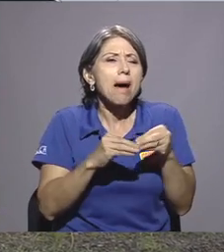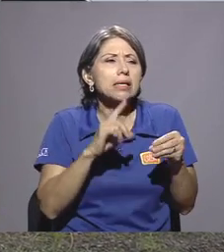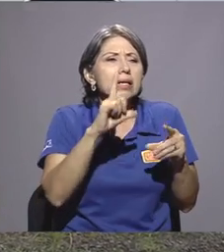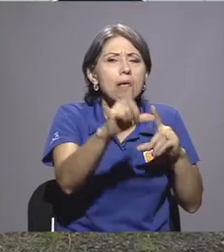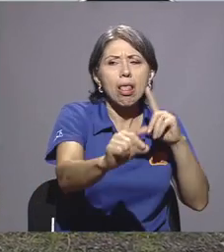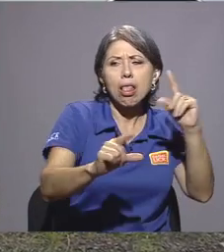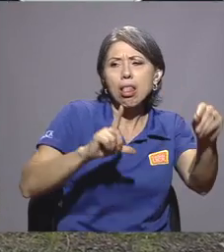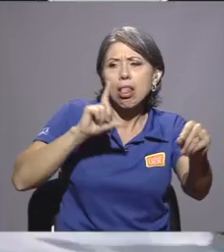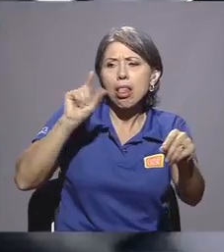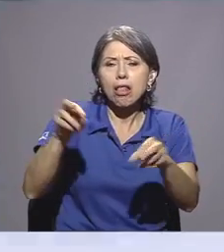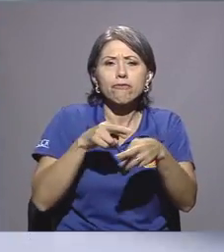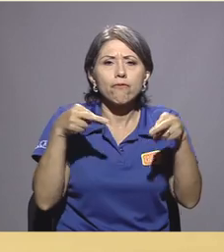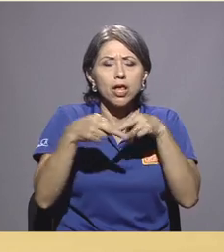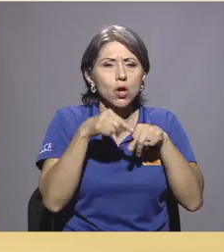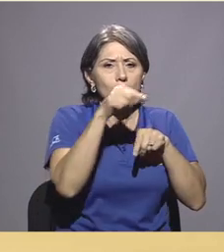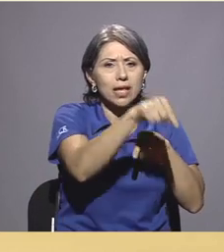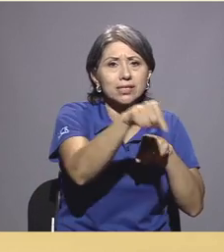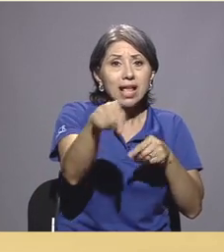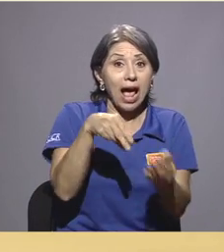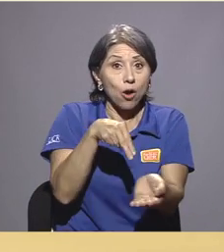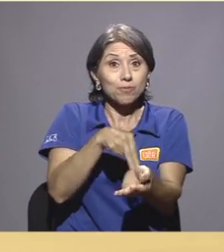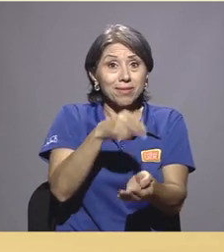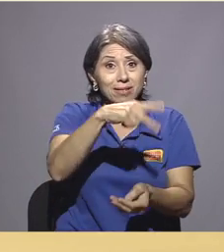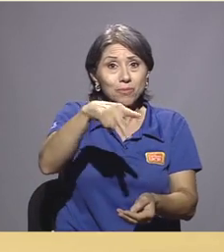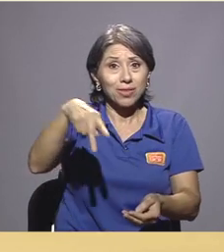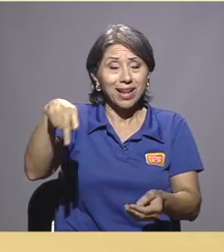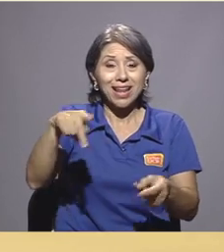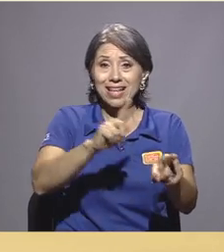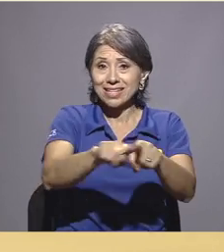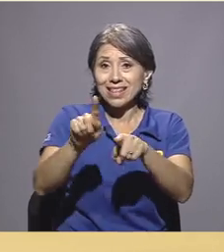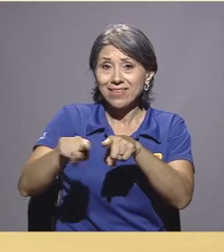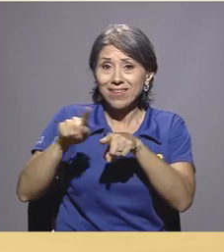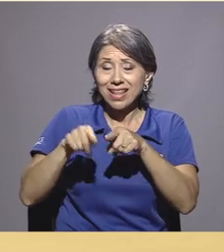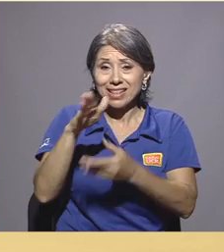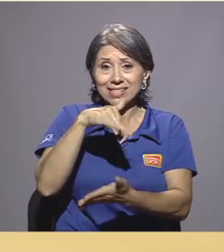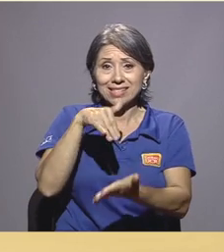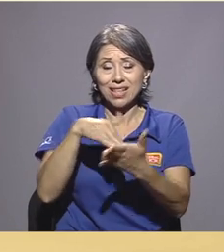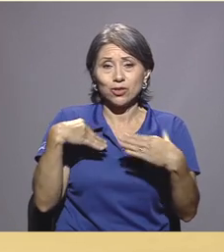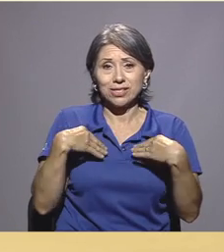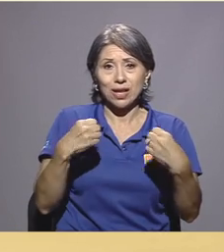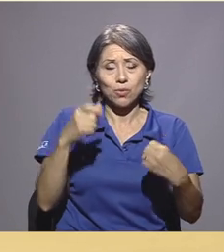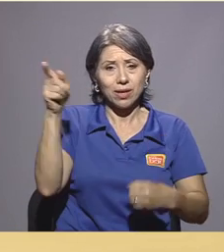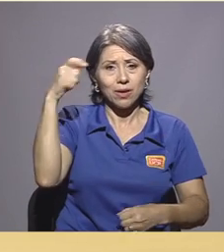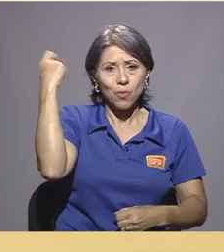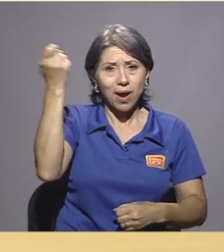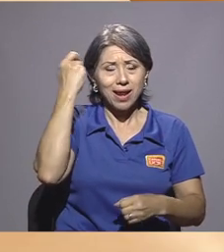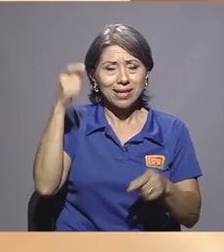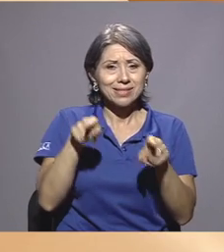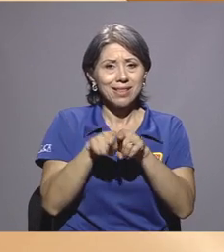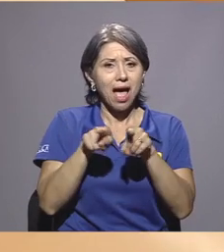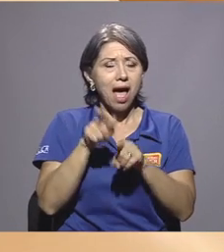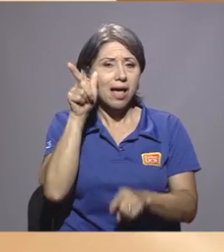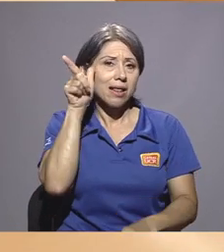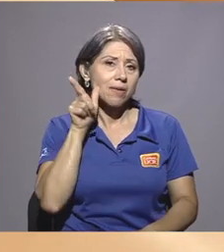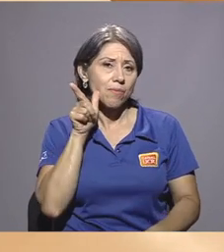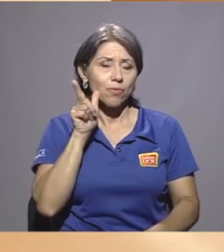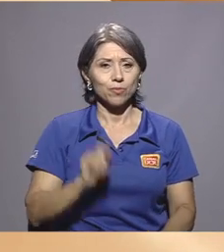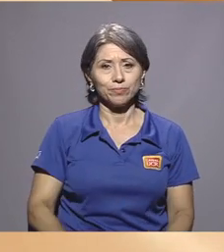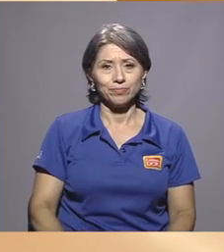llevarlo a Hospital de Punta Arenas y a centros de salud en la provincia de Guanacaste y en la provincia de Limón.